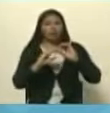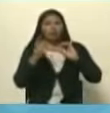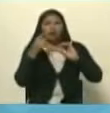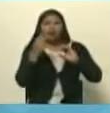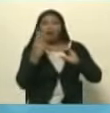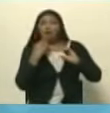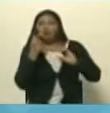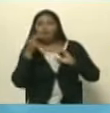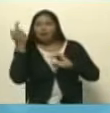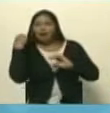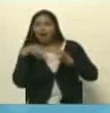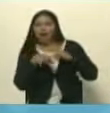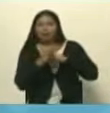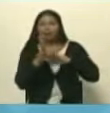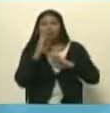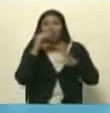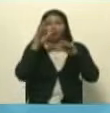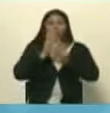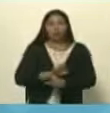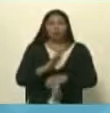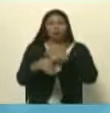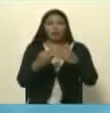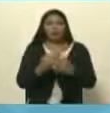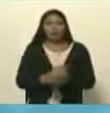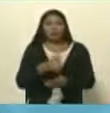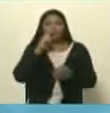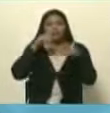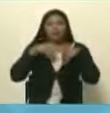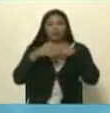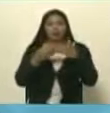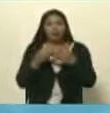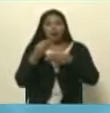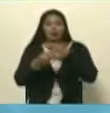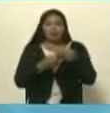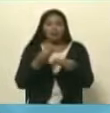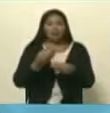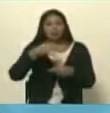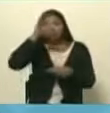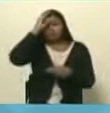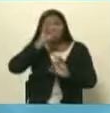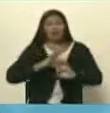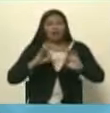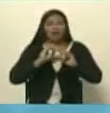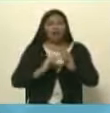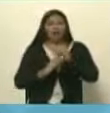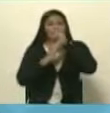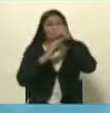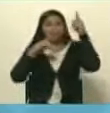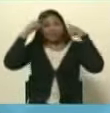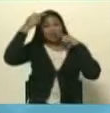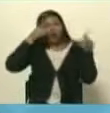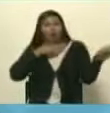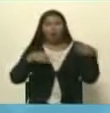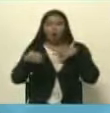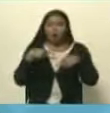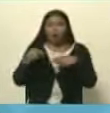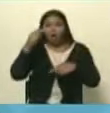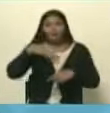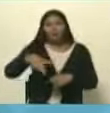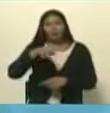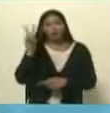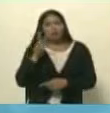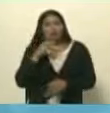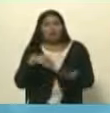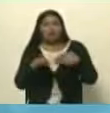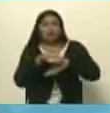tradicionales estaban opacando. Ese silencio mediático de no saber dónde estaba el comandante Chávez obligó al pueblo venezolano